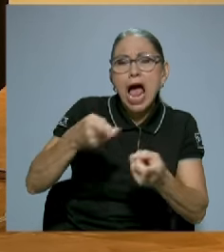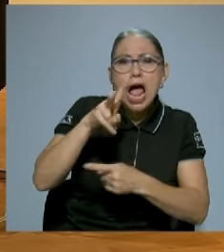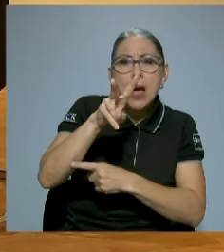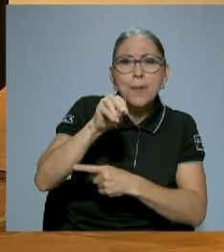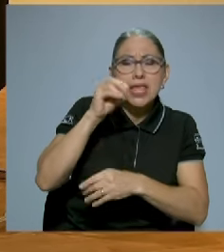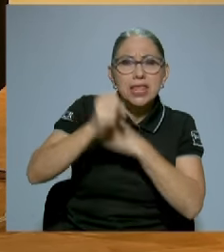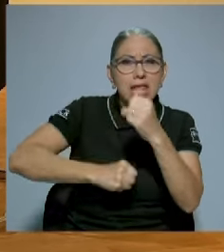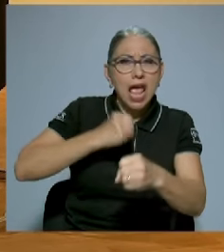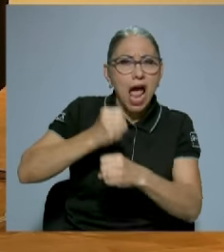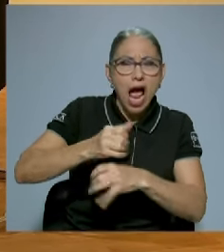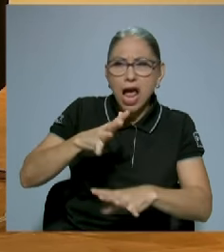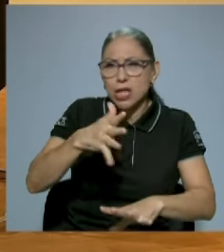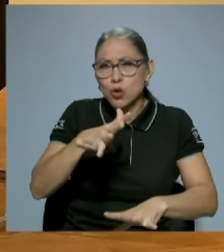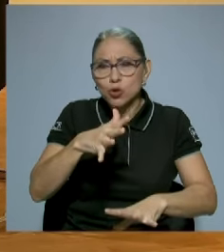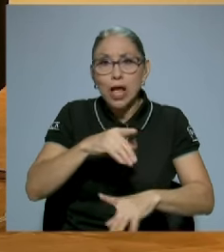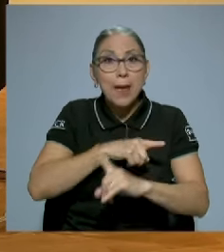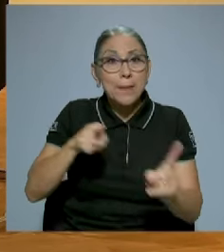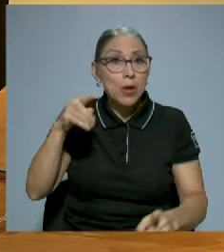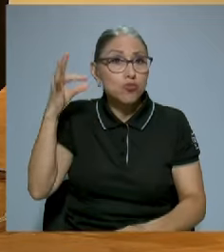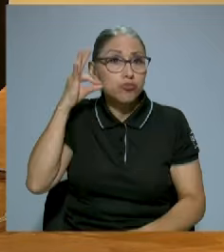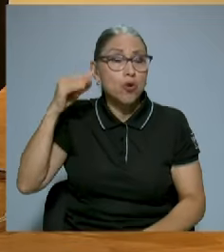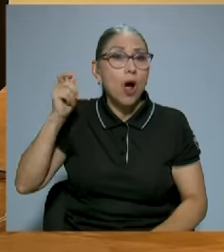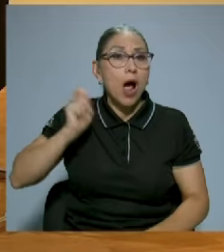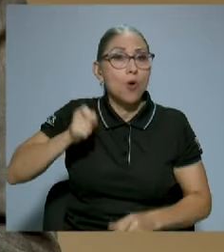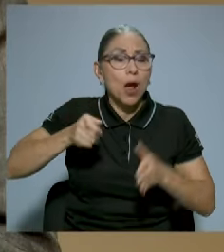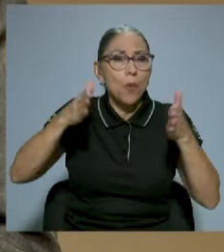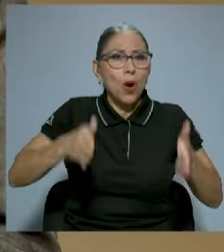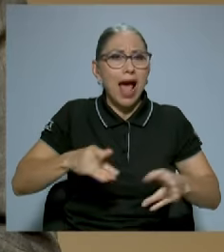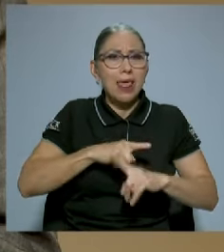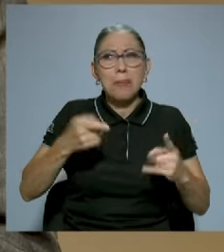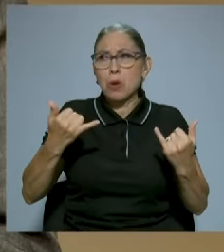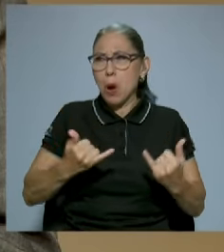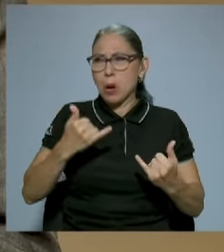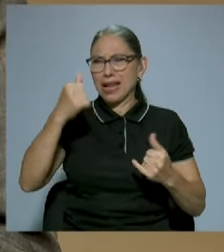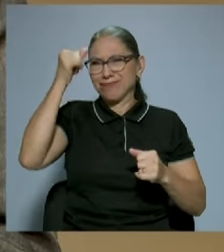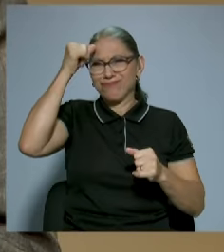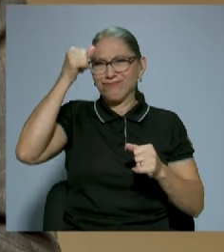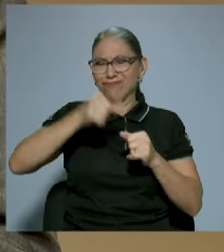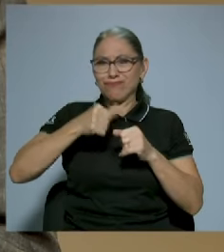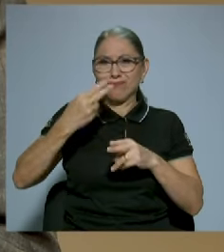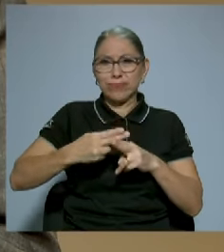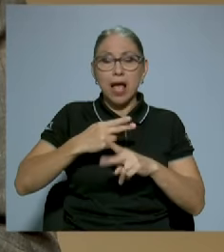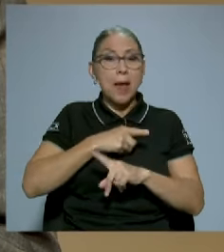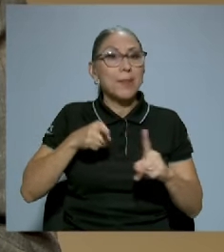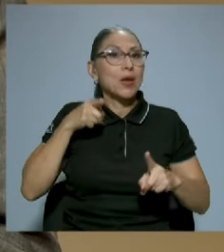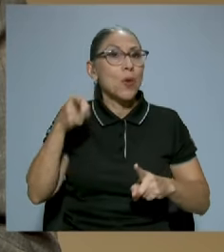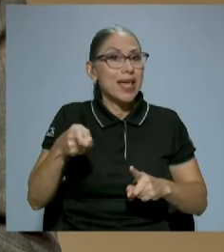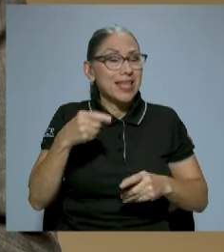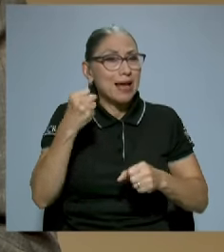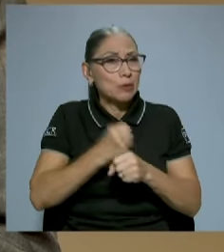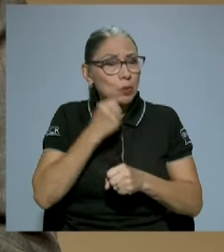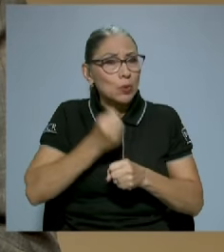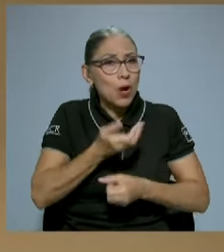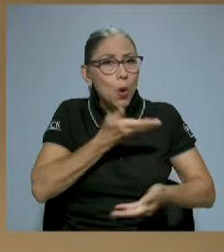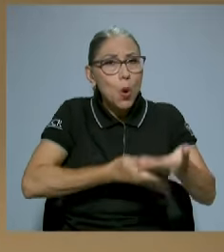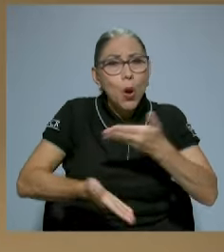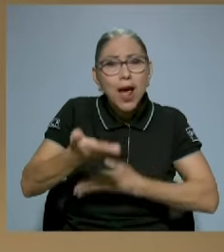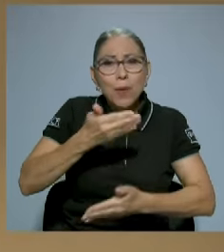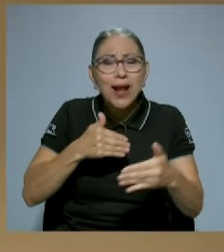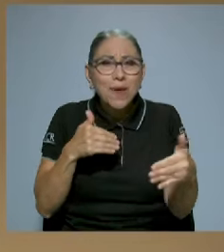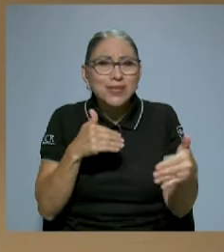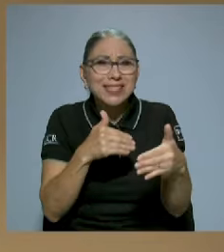ella era una abogada y se me escapa, pero colaboraba muy cercanamente con el Fernando